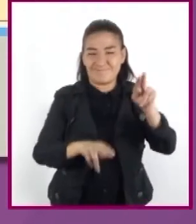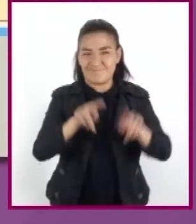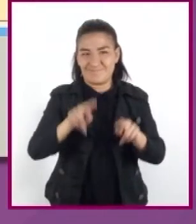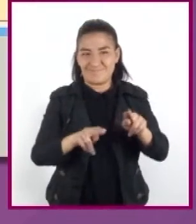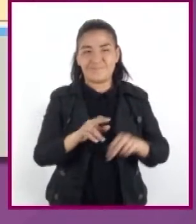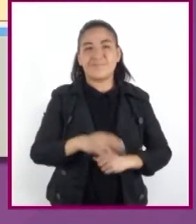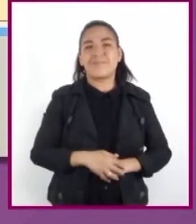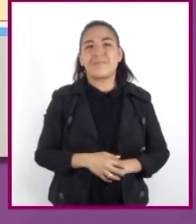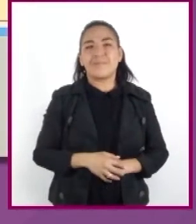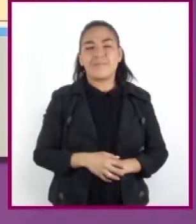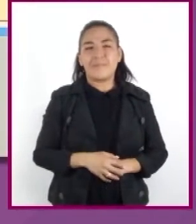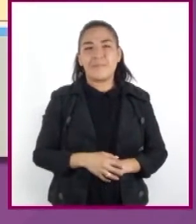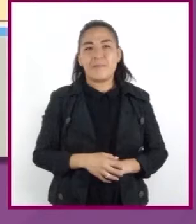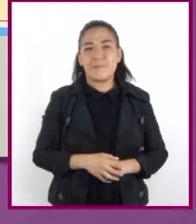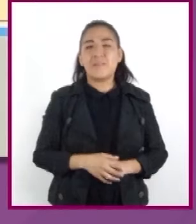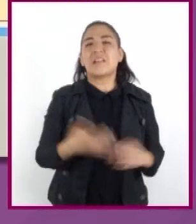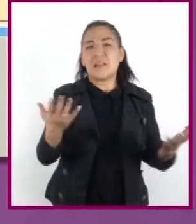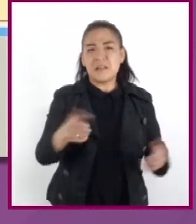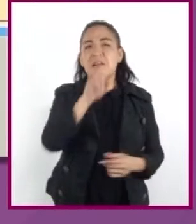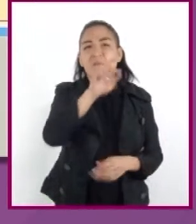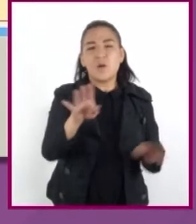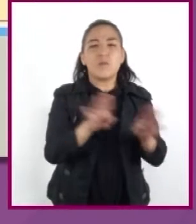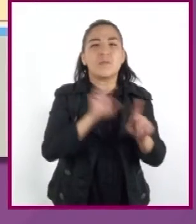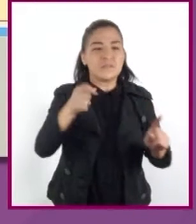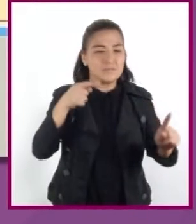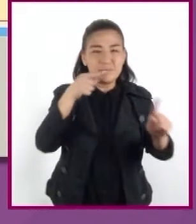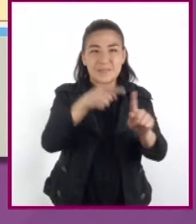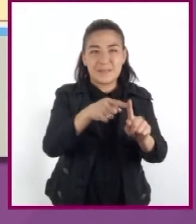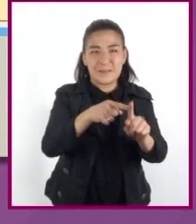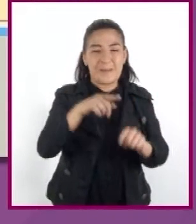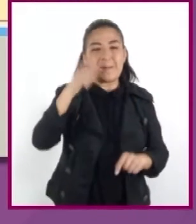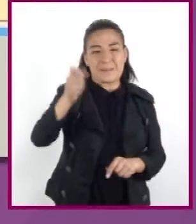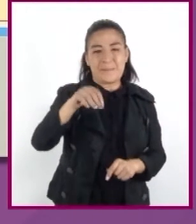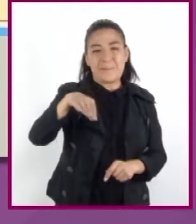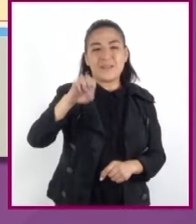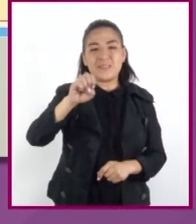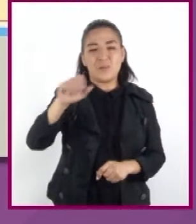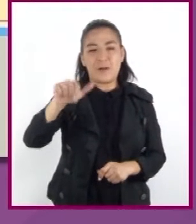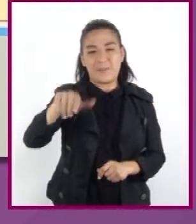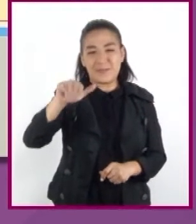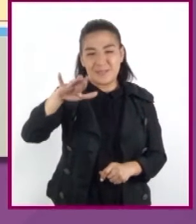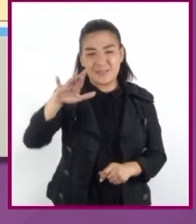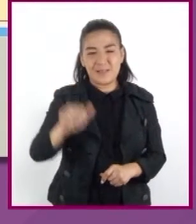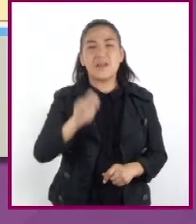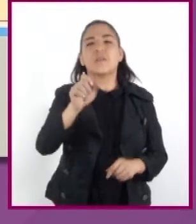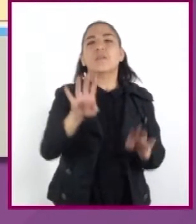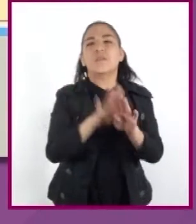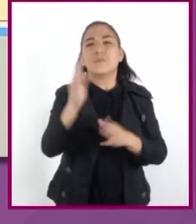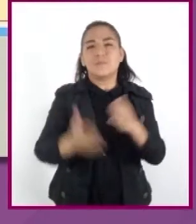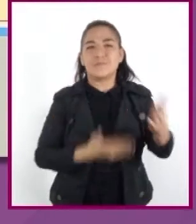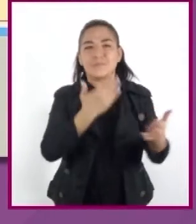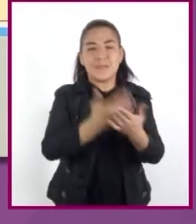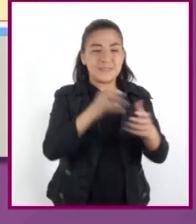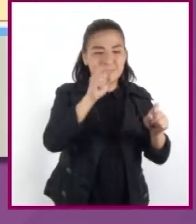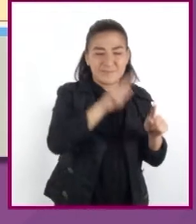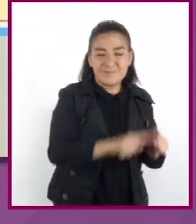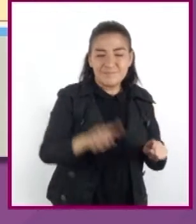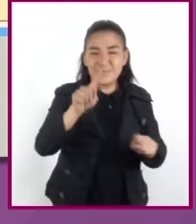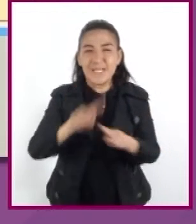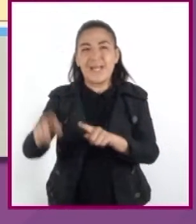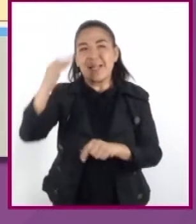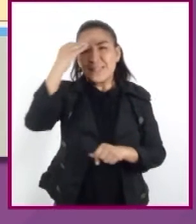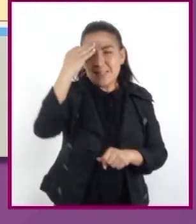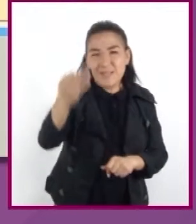Como puede suponerse, los diferentes enfoques de los mesoamericanistas han provocado propuestas de periodización tan